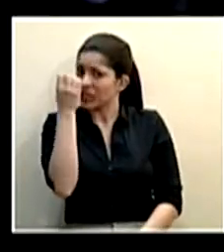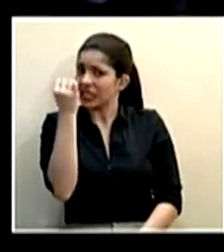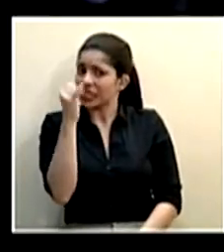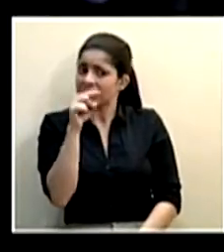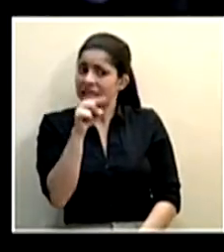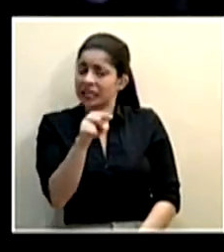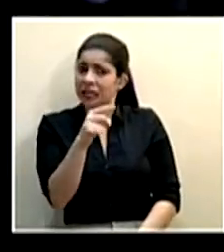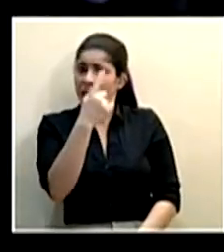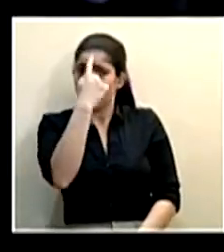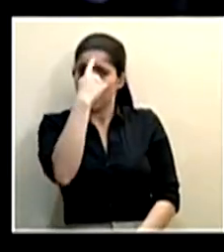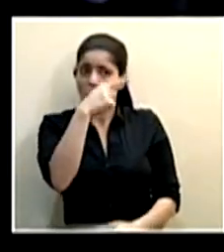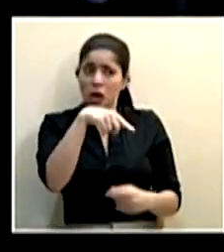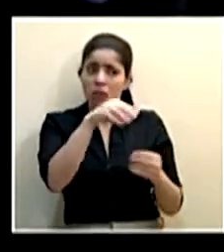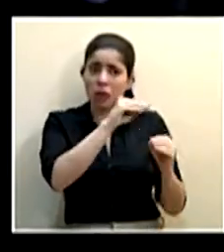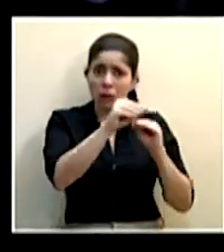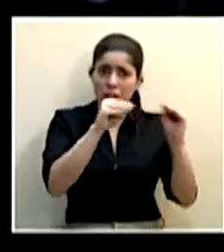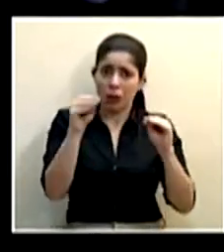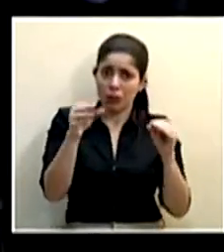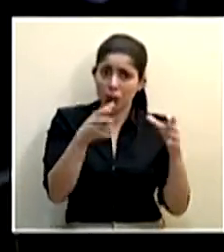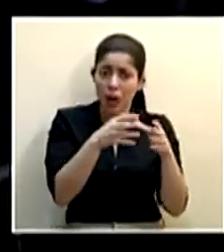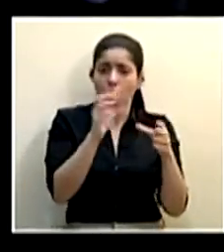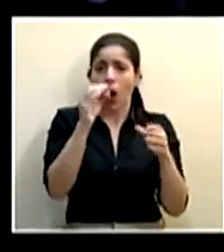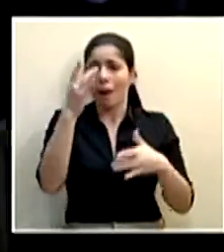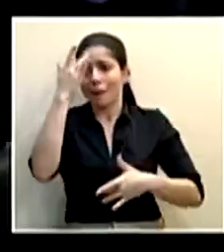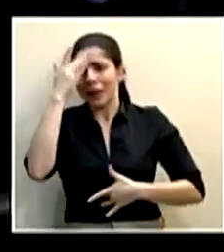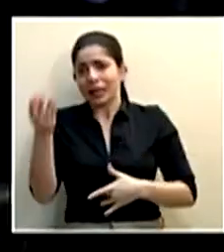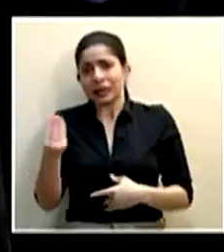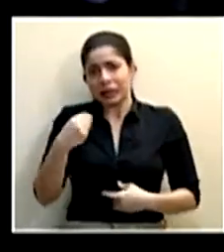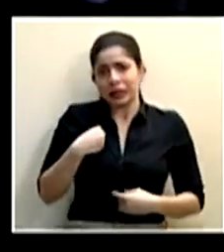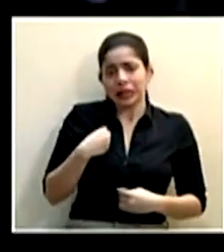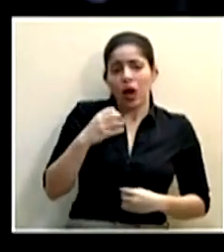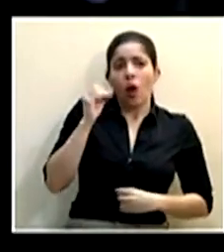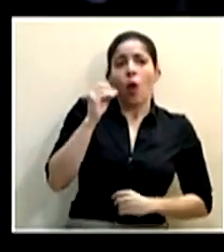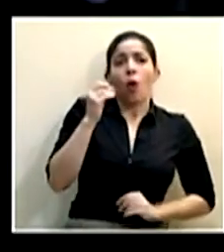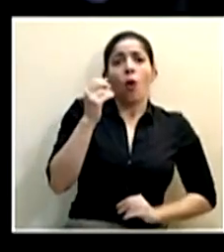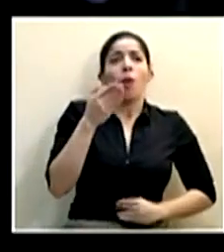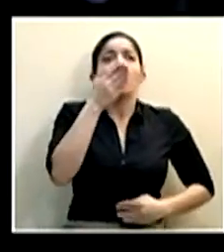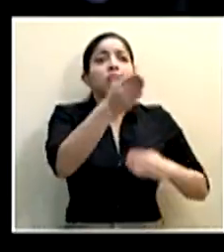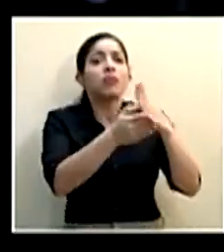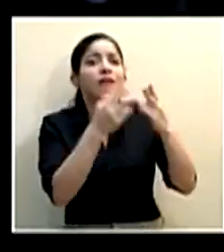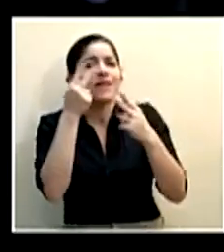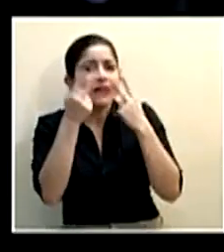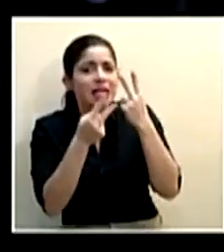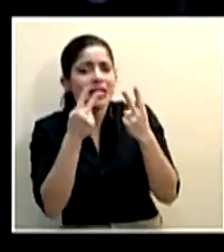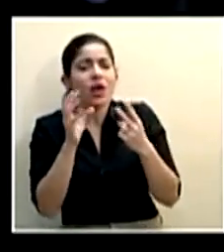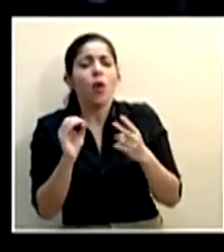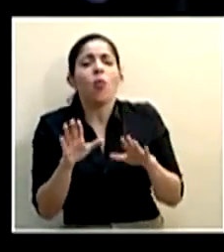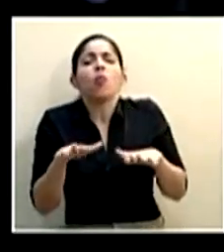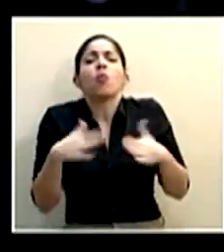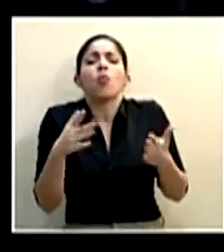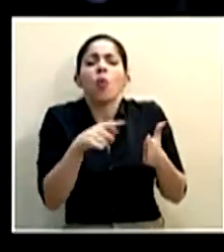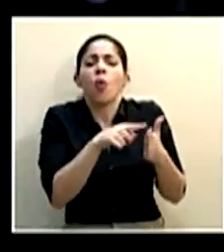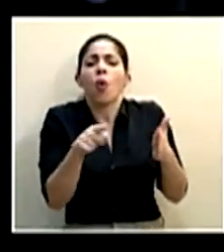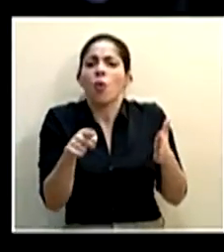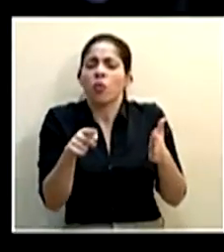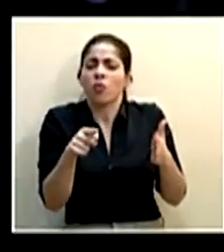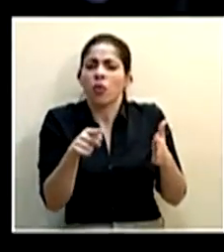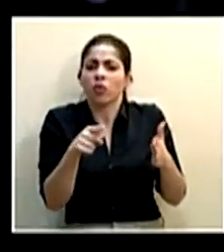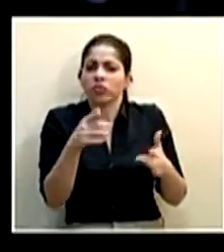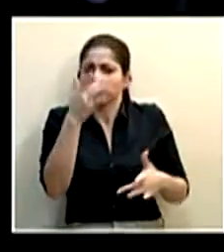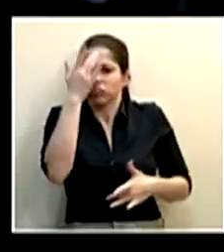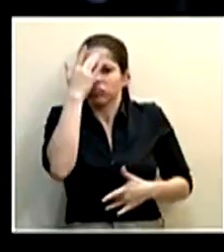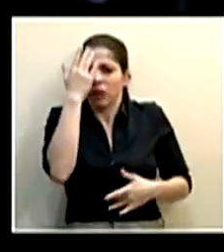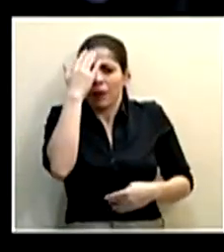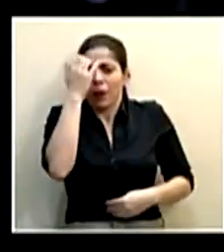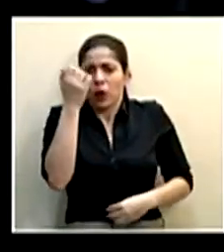fue por contagio entre ellos mismos, con pacientes, por las visitas que hacen a otros o cómo se ha manejado esto en